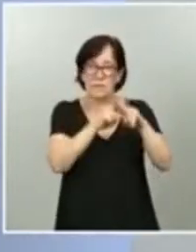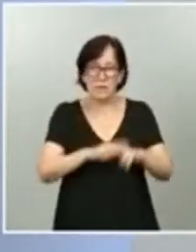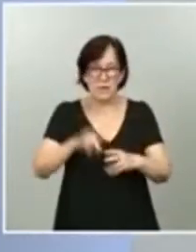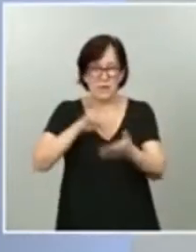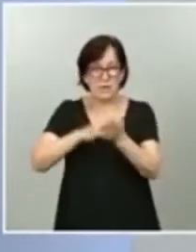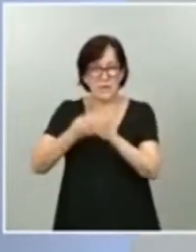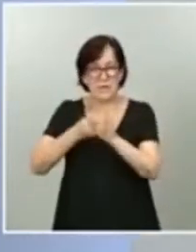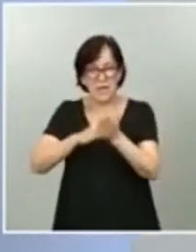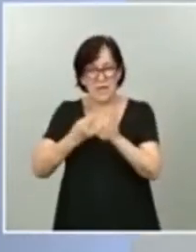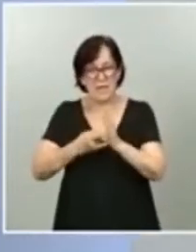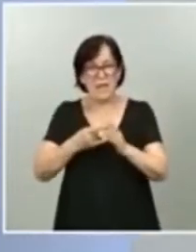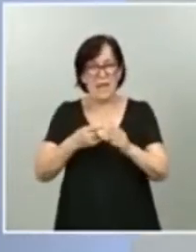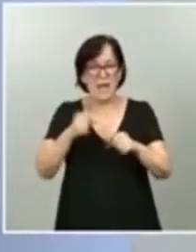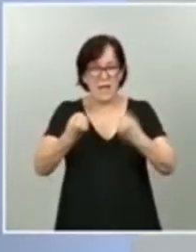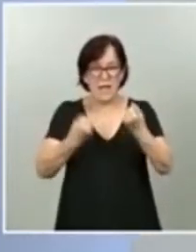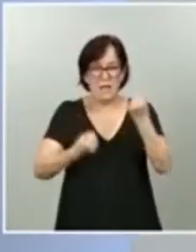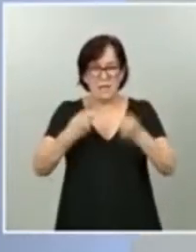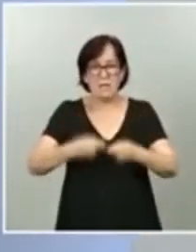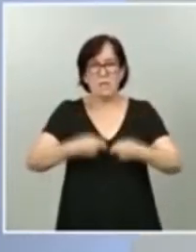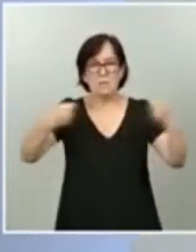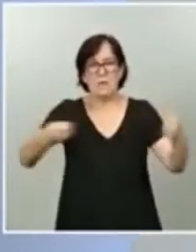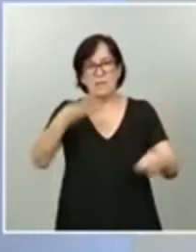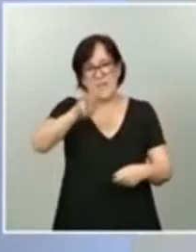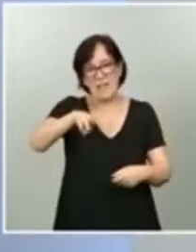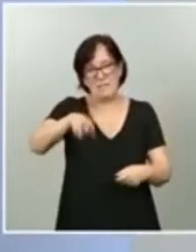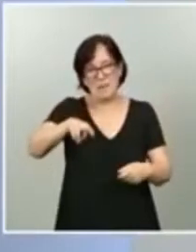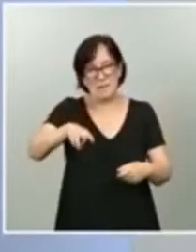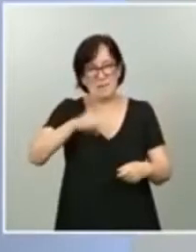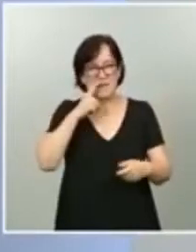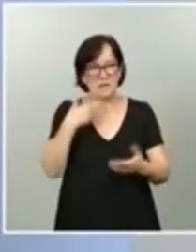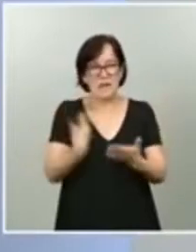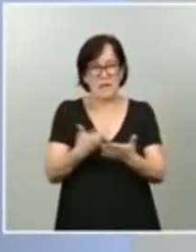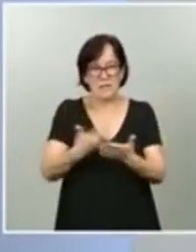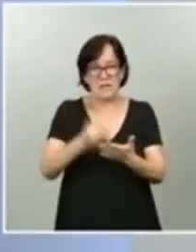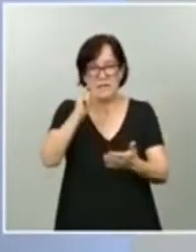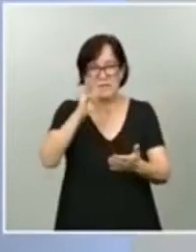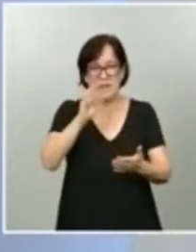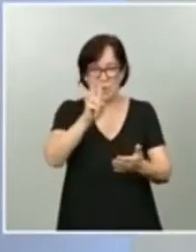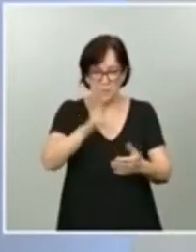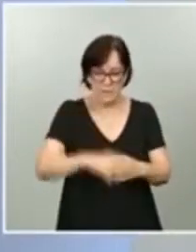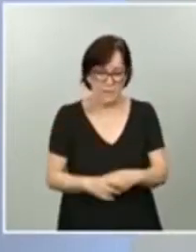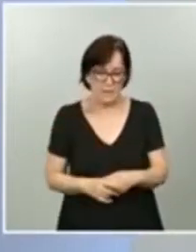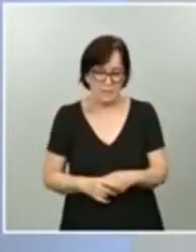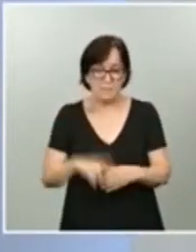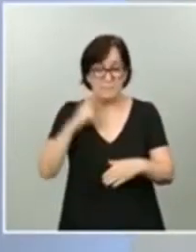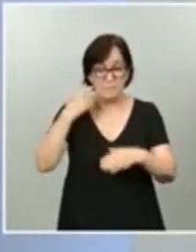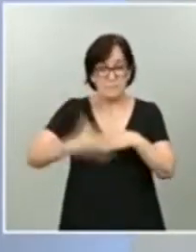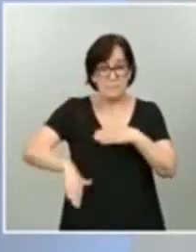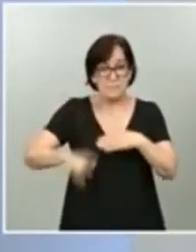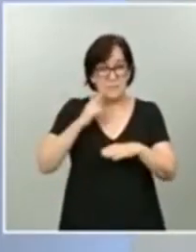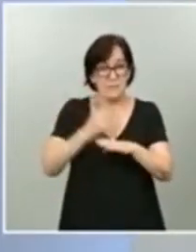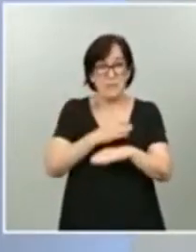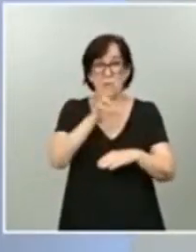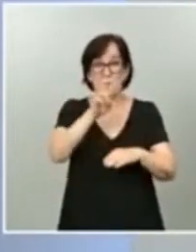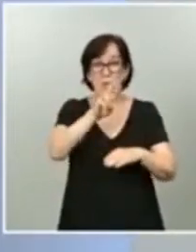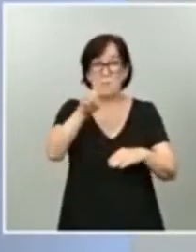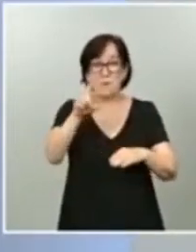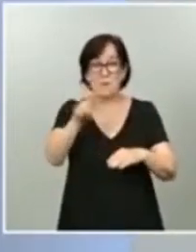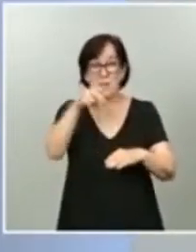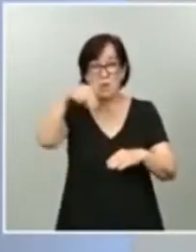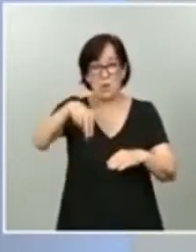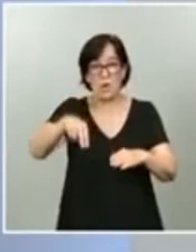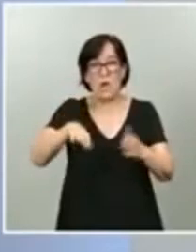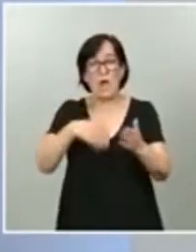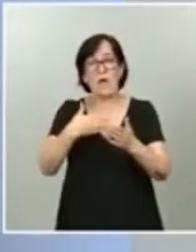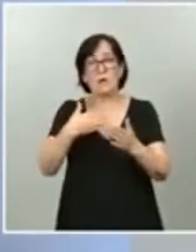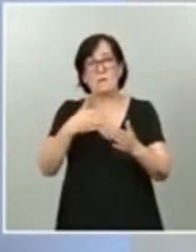establecemos una prórroga de tres meses de los certificados de ITV, cuyo vencimiento se haya producido entre el 21 de junio y el 31 de agosto.